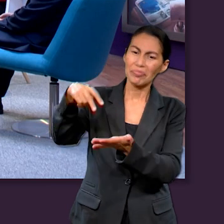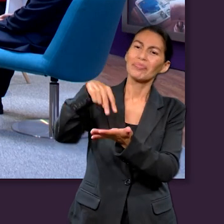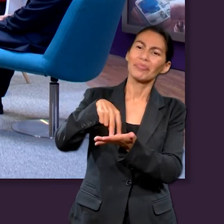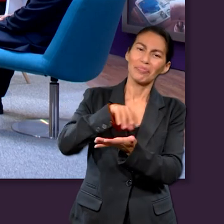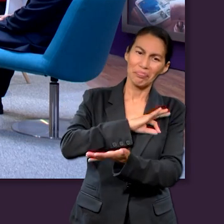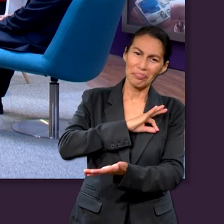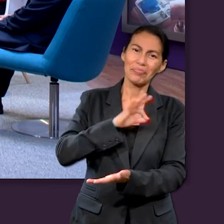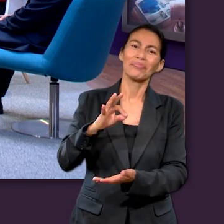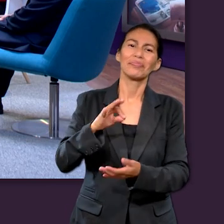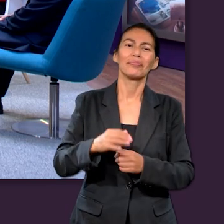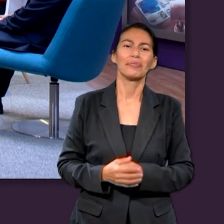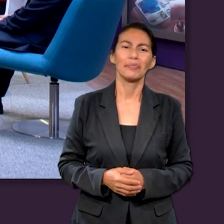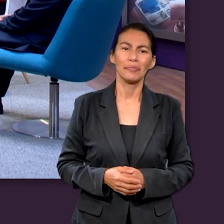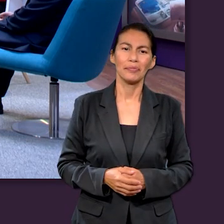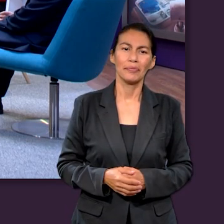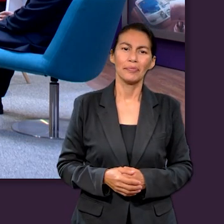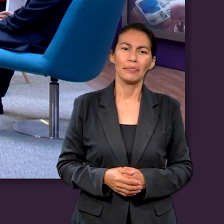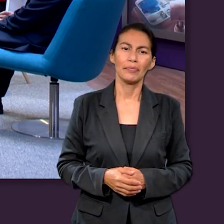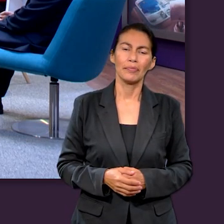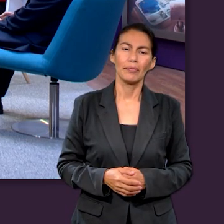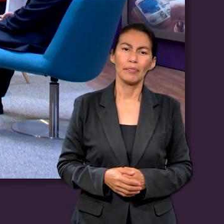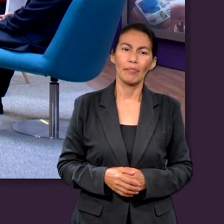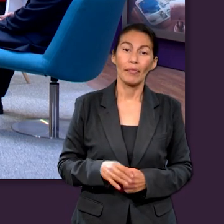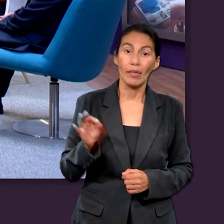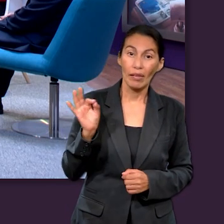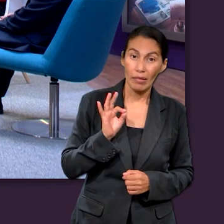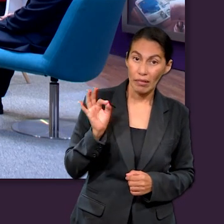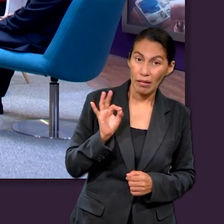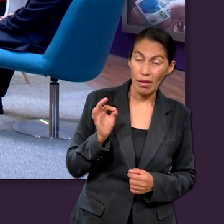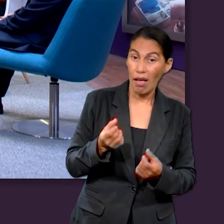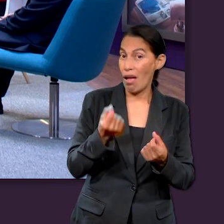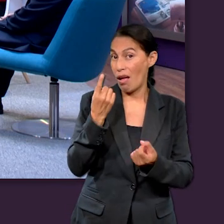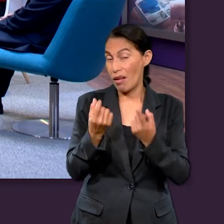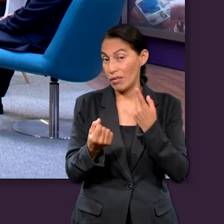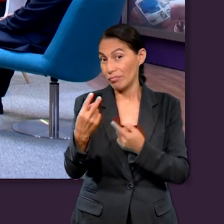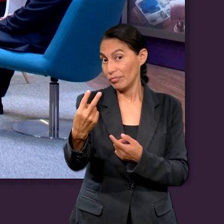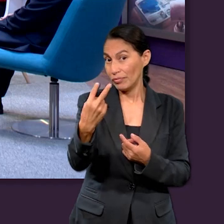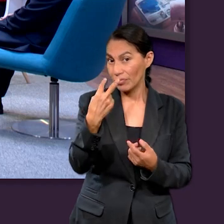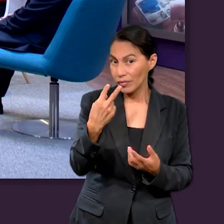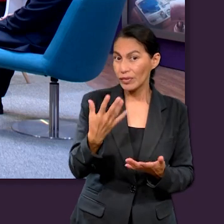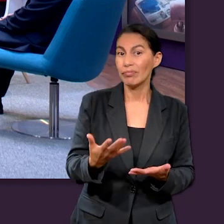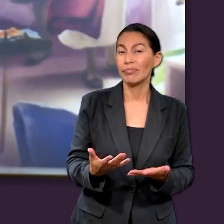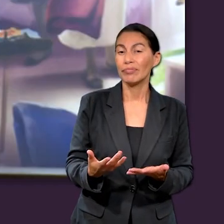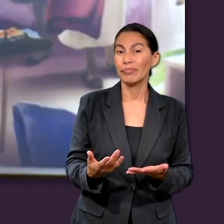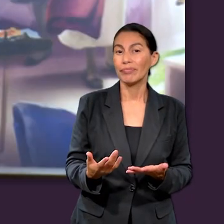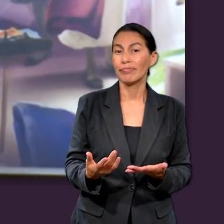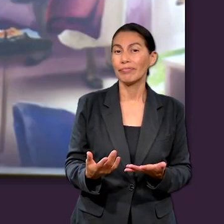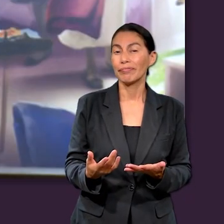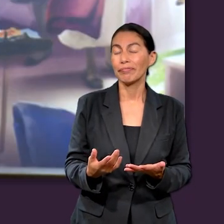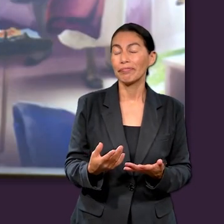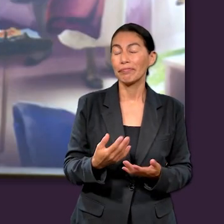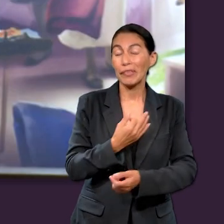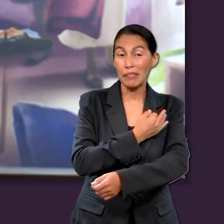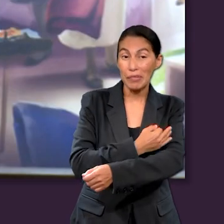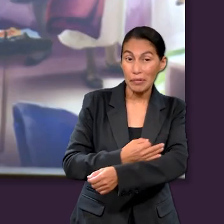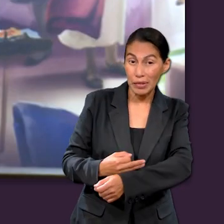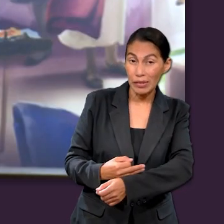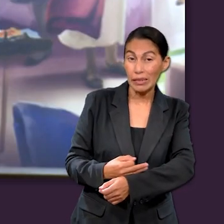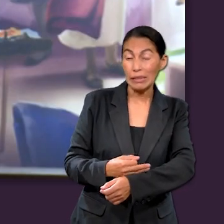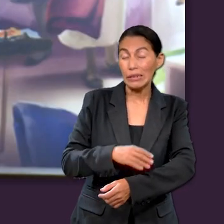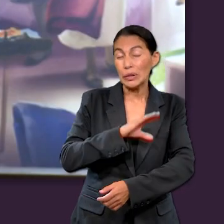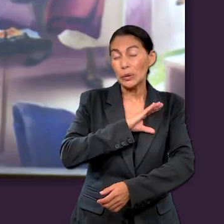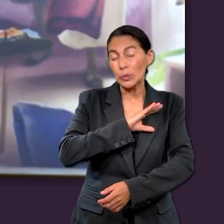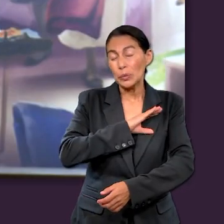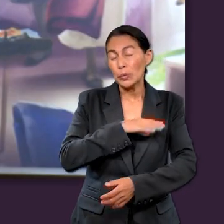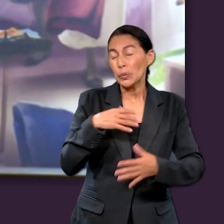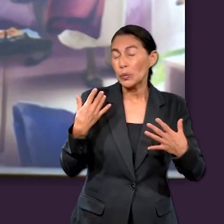resucitarlo. Tal vez en algunas personas de quienes nos van a estar viendo, quienes nos ven, han tenido que